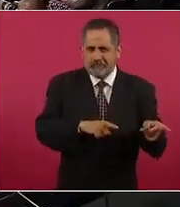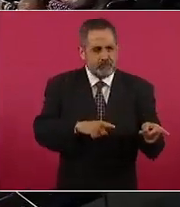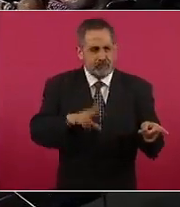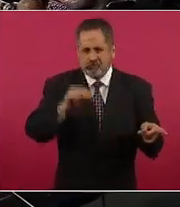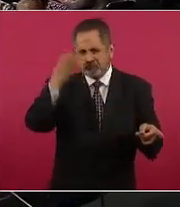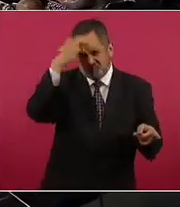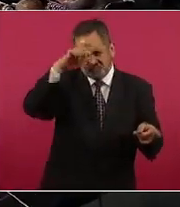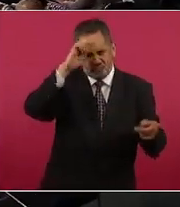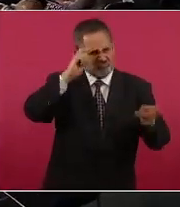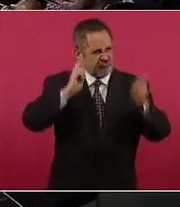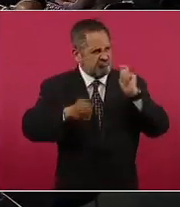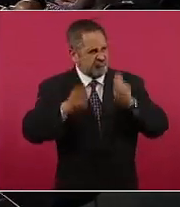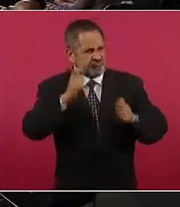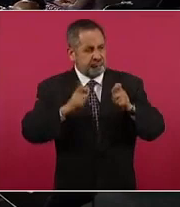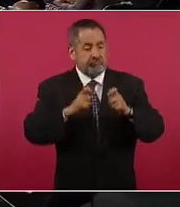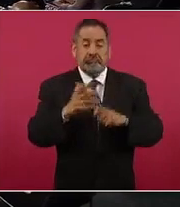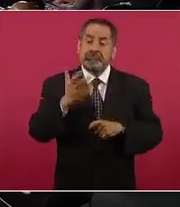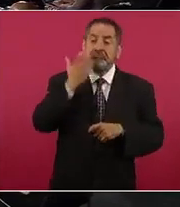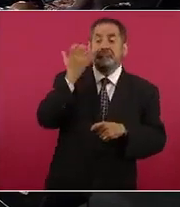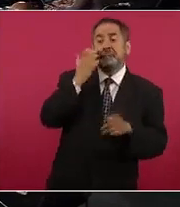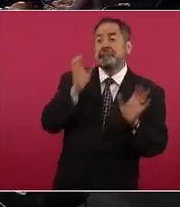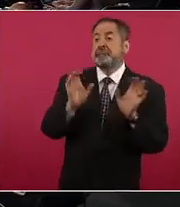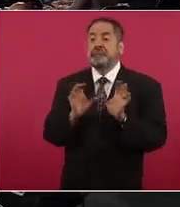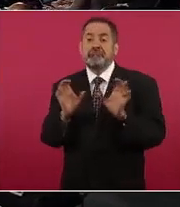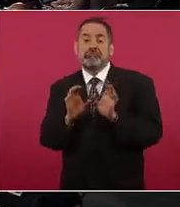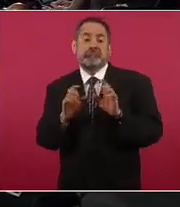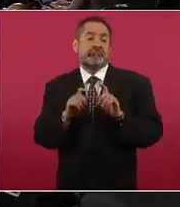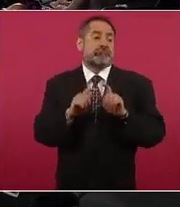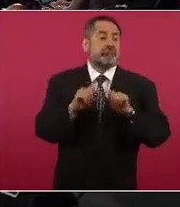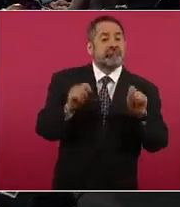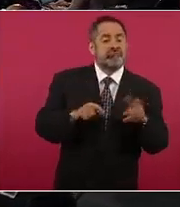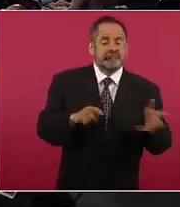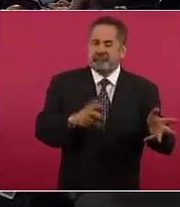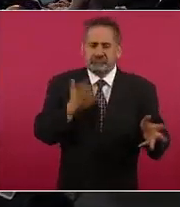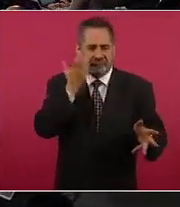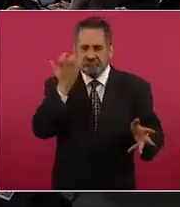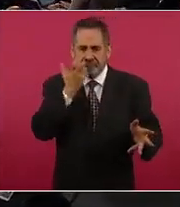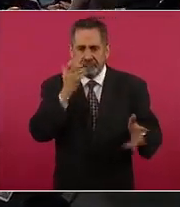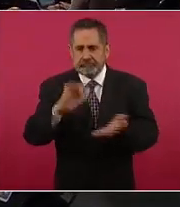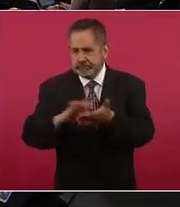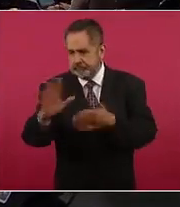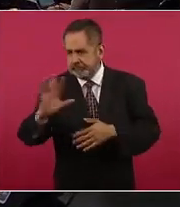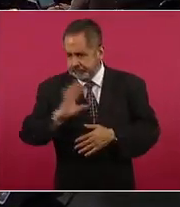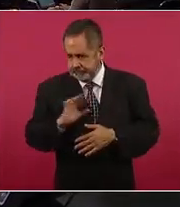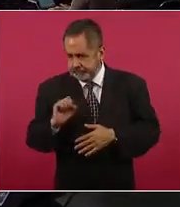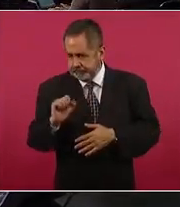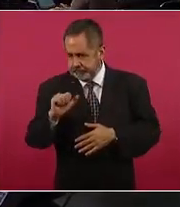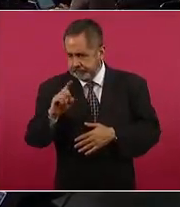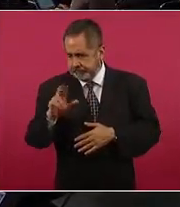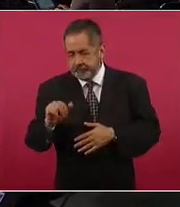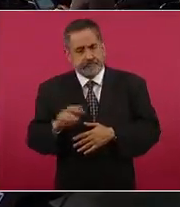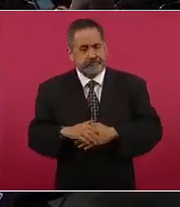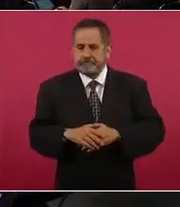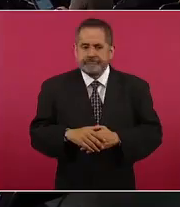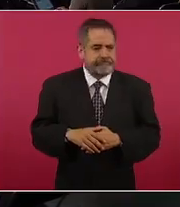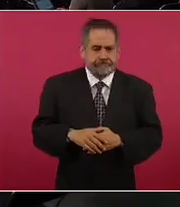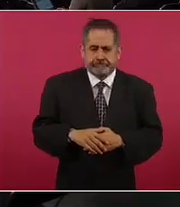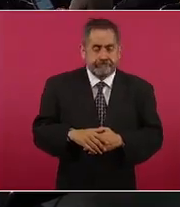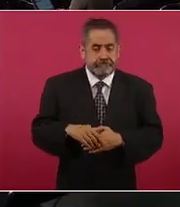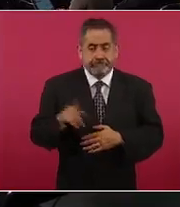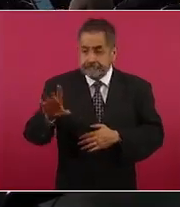en el campo y se tienen certificados de cirugía estética. Gracias, Sandra, por la información que nos compartió. En buena medida esta